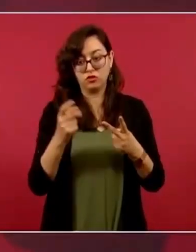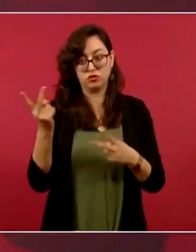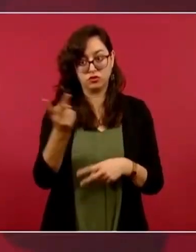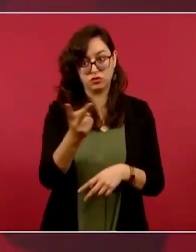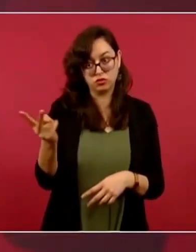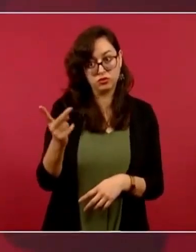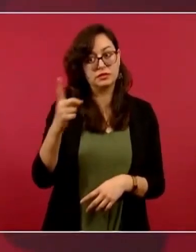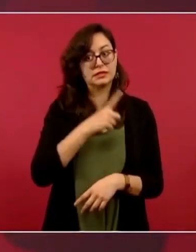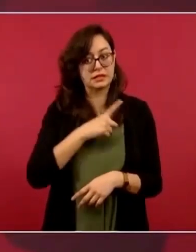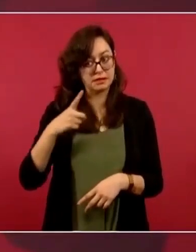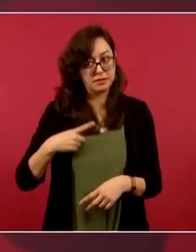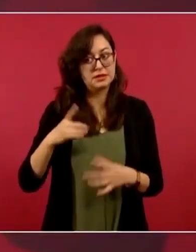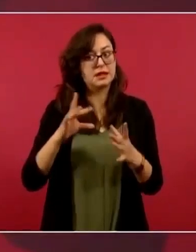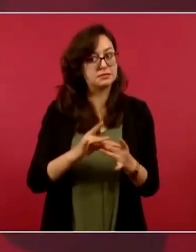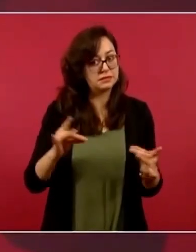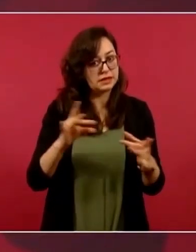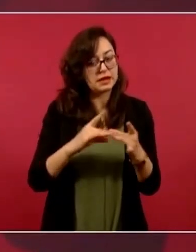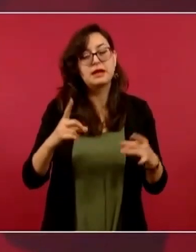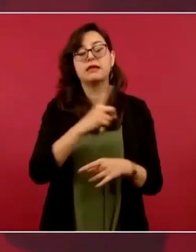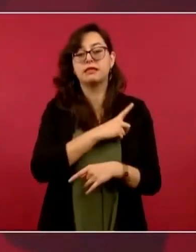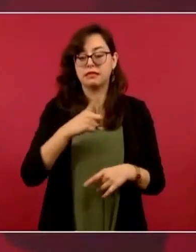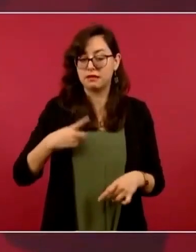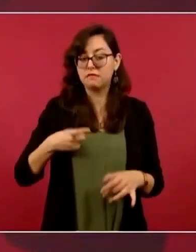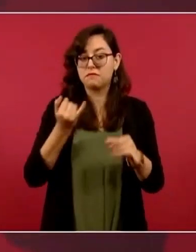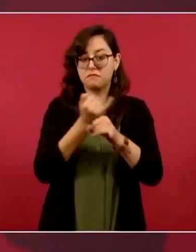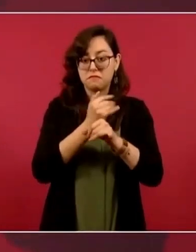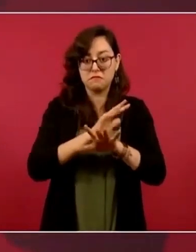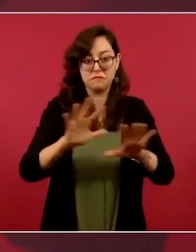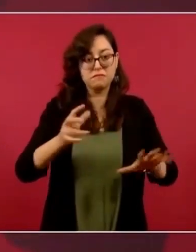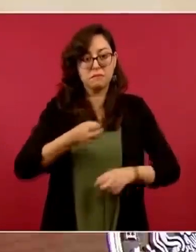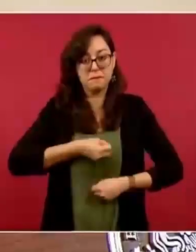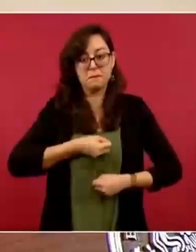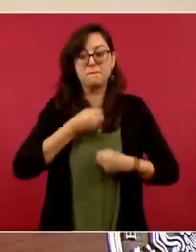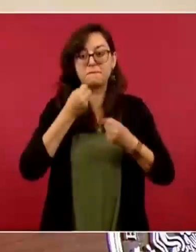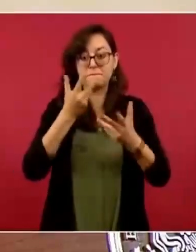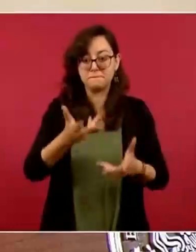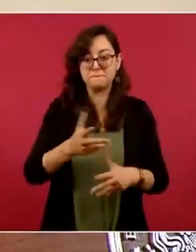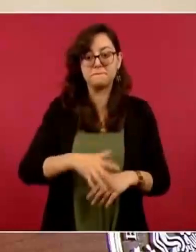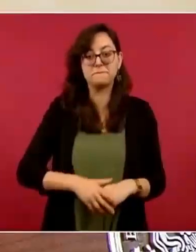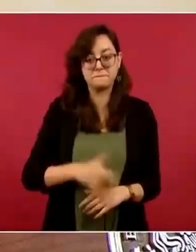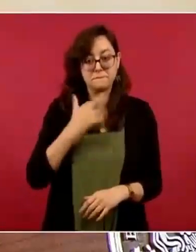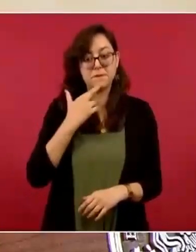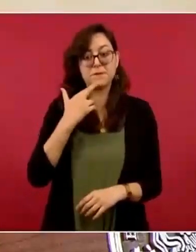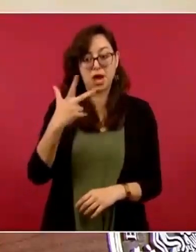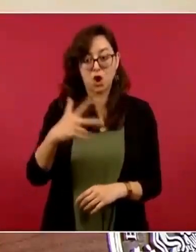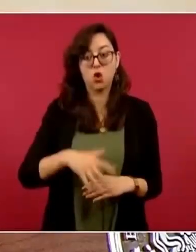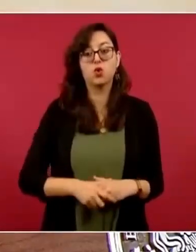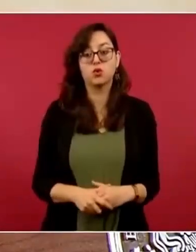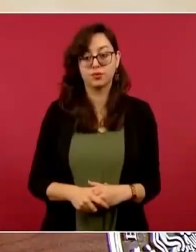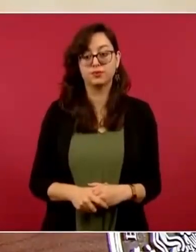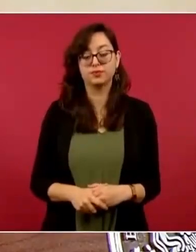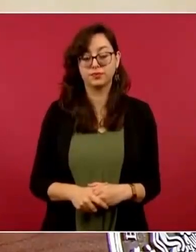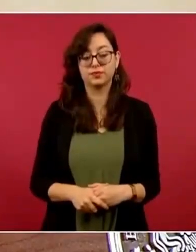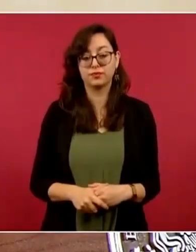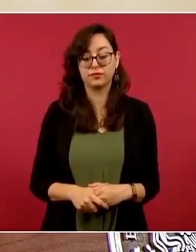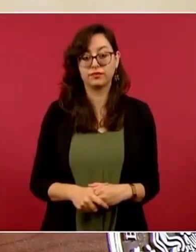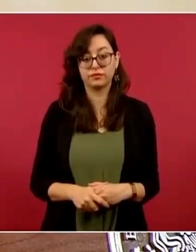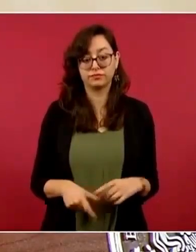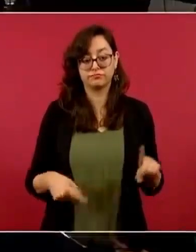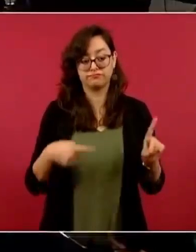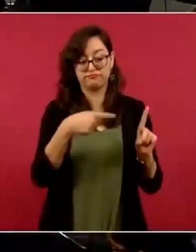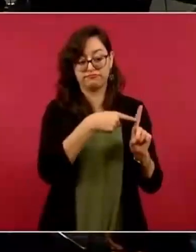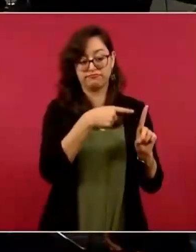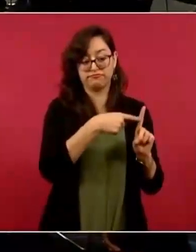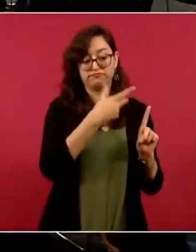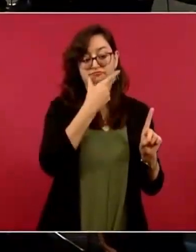porque viene desde el